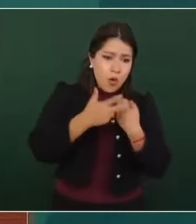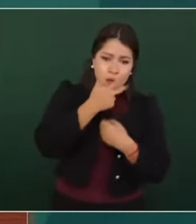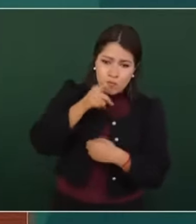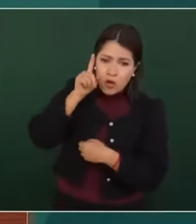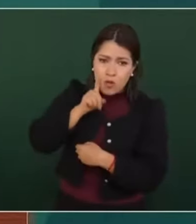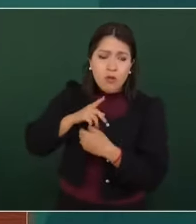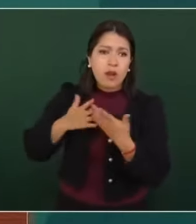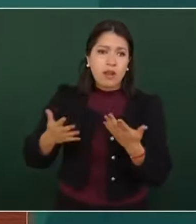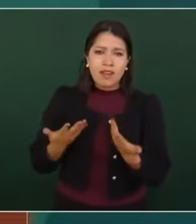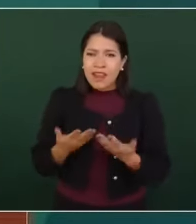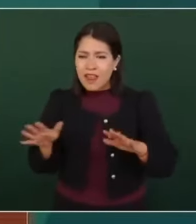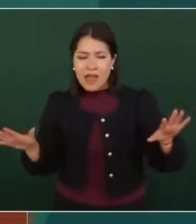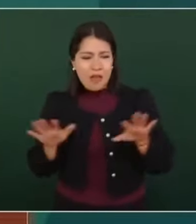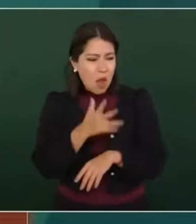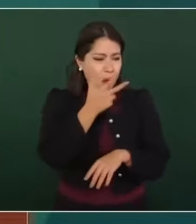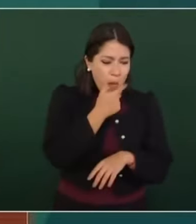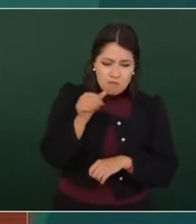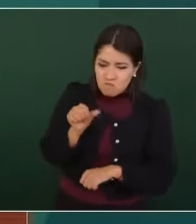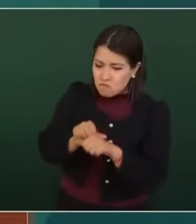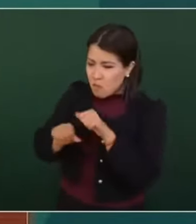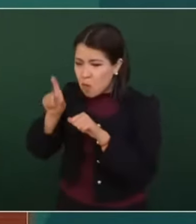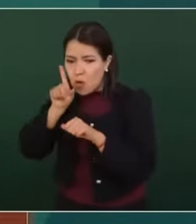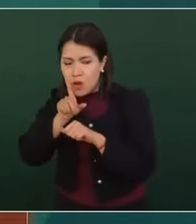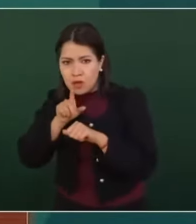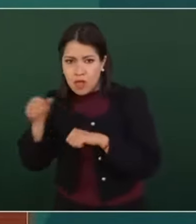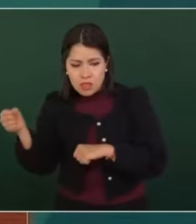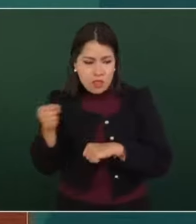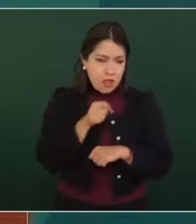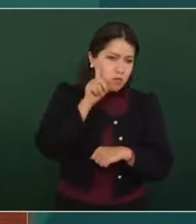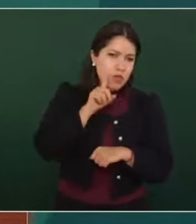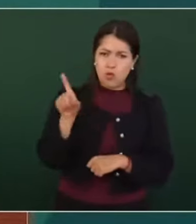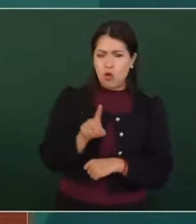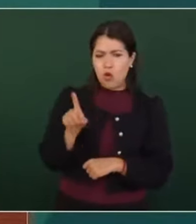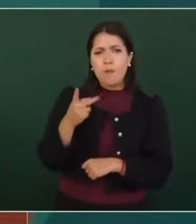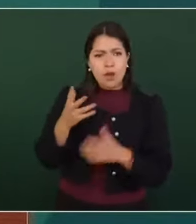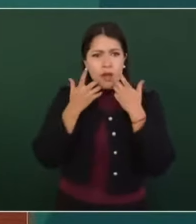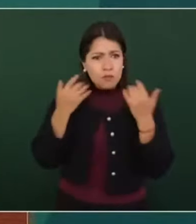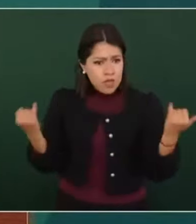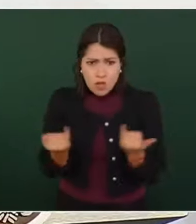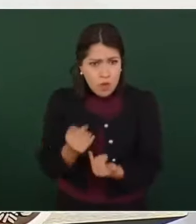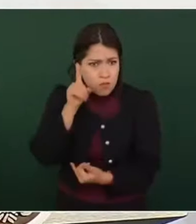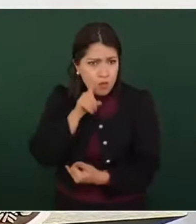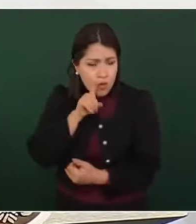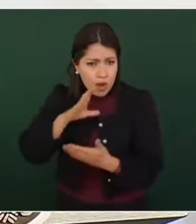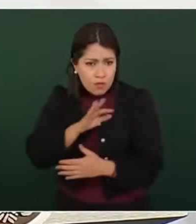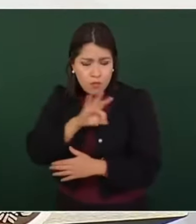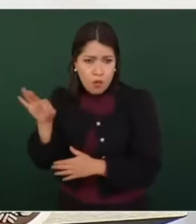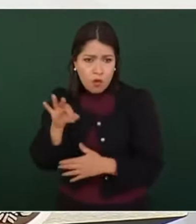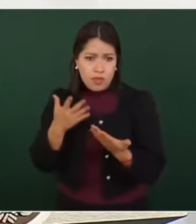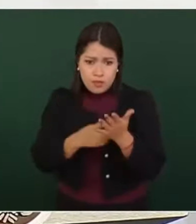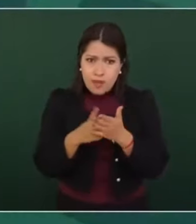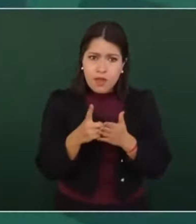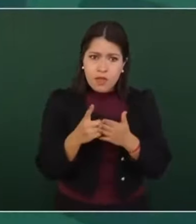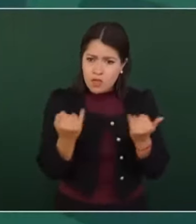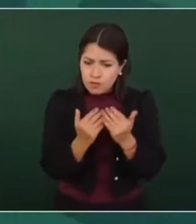de que las mujeres reemplacen a los hombres, pero sí queremos que las mujeres tengan poder. Poder también sobre sí mismas y los mismos derechos.